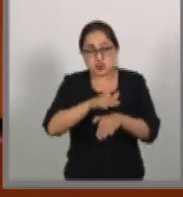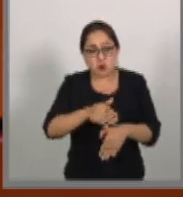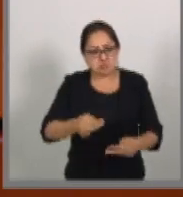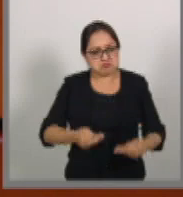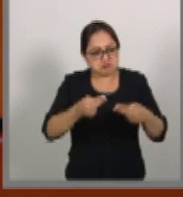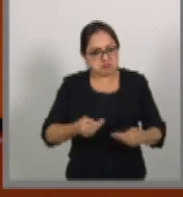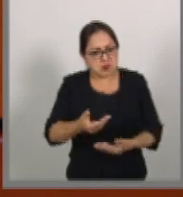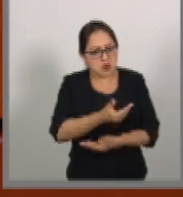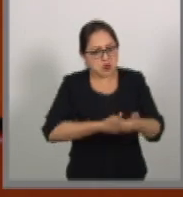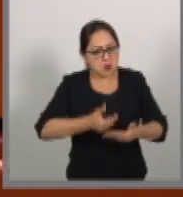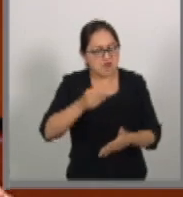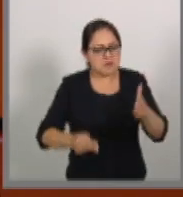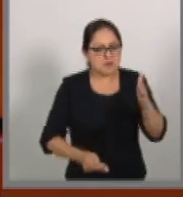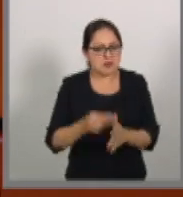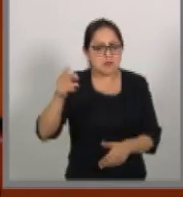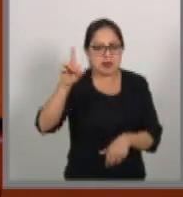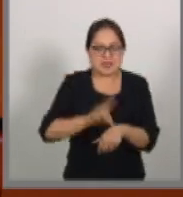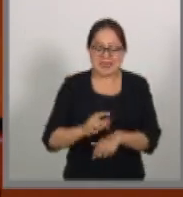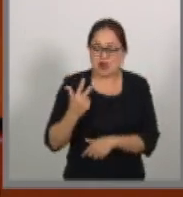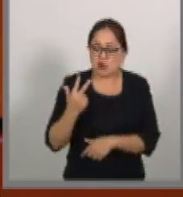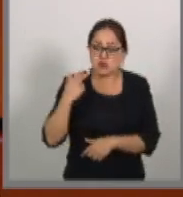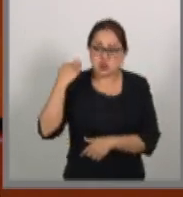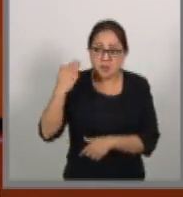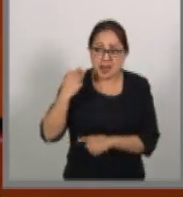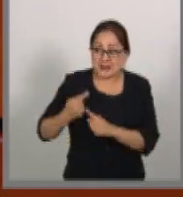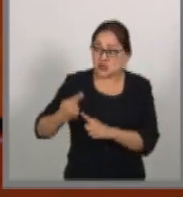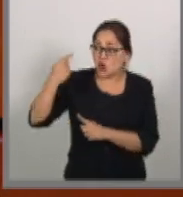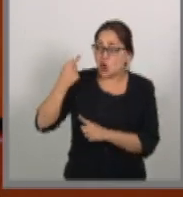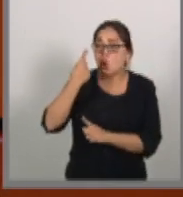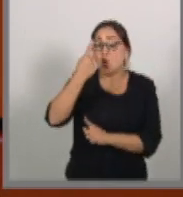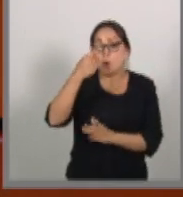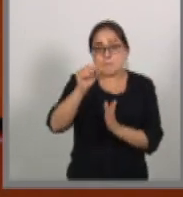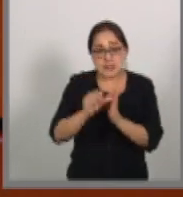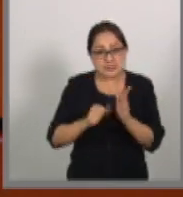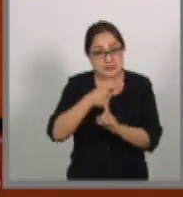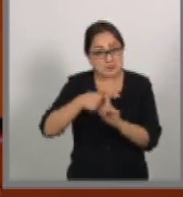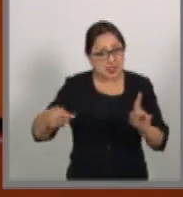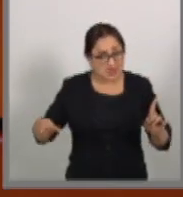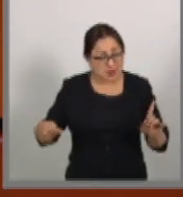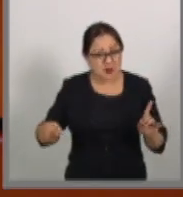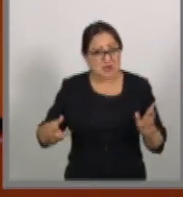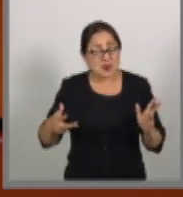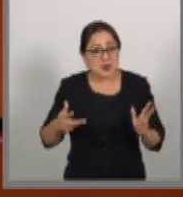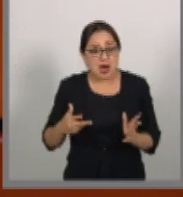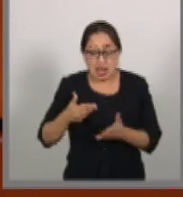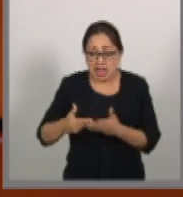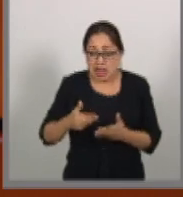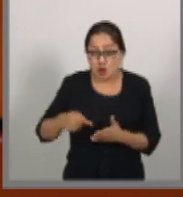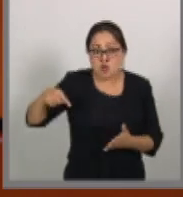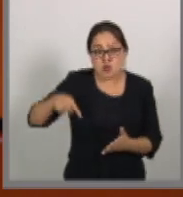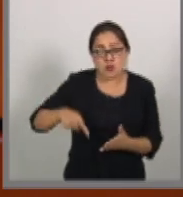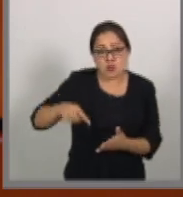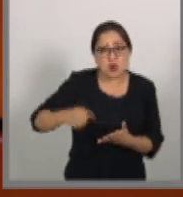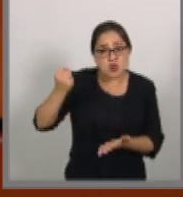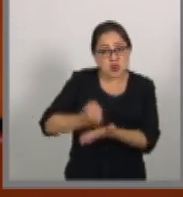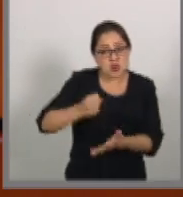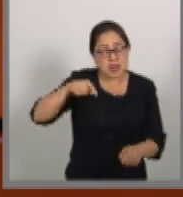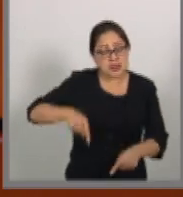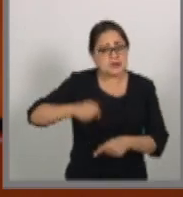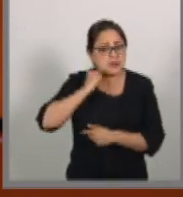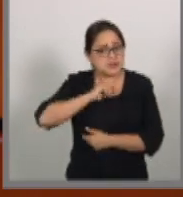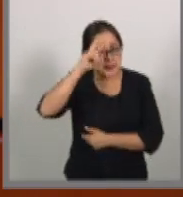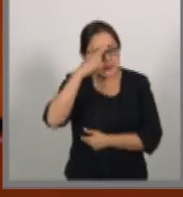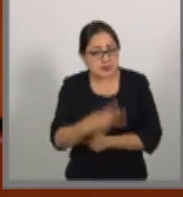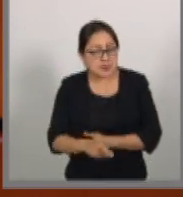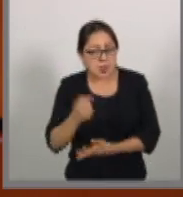el 8 de marzo pasado, apenas mes y medio, se apruebe hoy en este Senado,